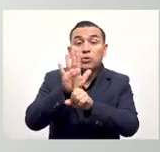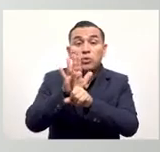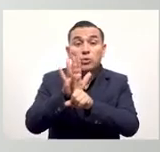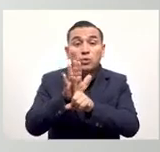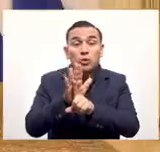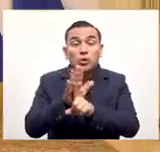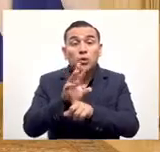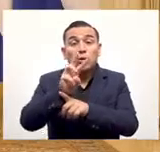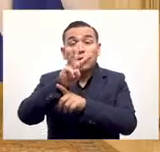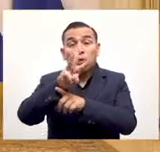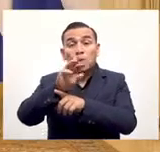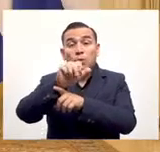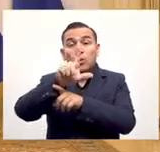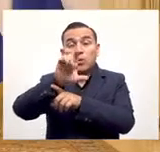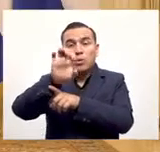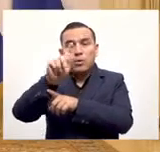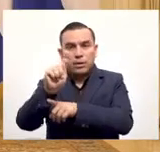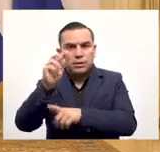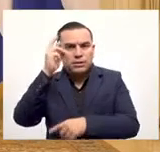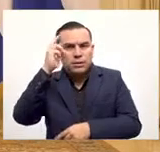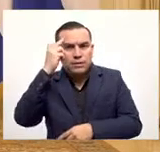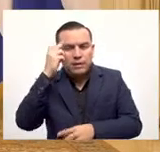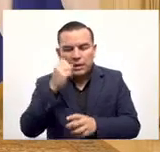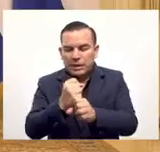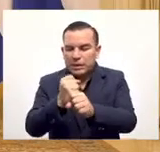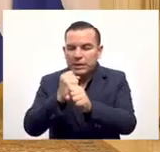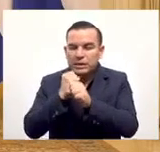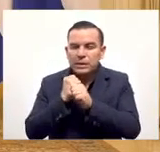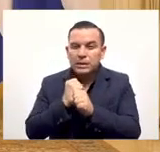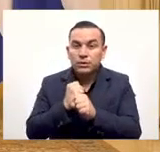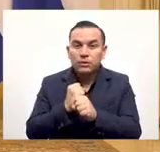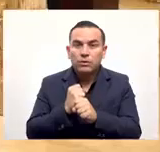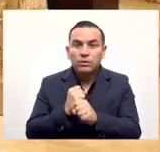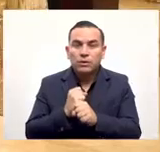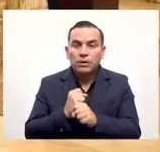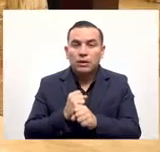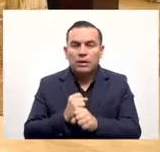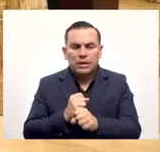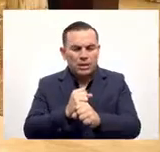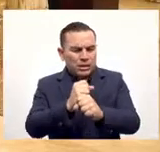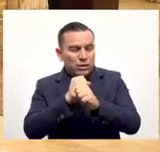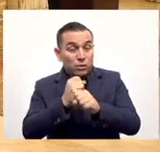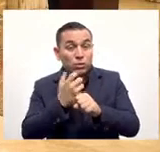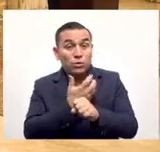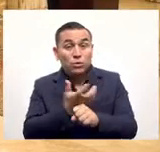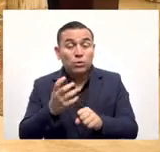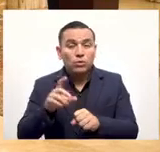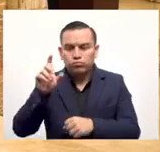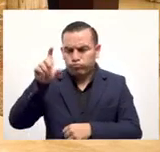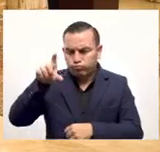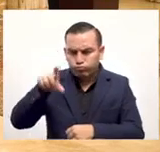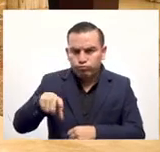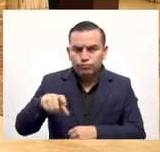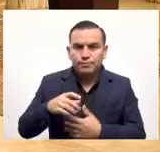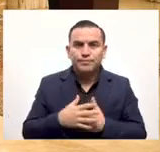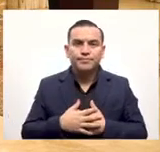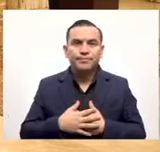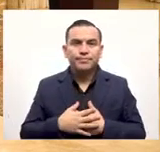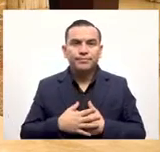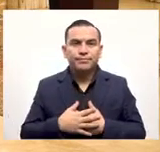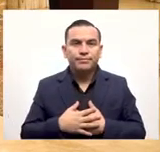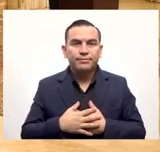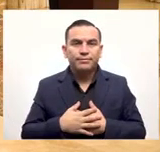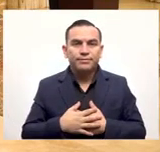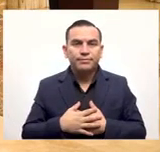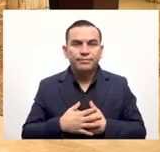su billetera o de su dinero por lo tanto es mucho más seguro que el dinero en efectivo y es mucho más seguro que una tarjeta de débito